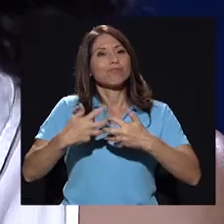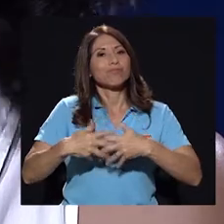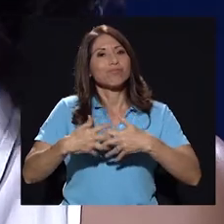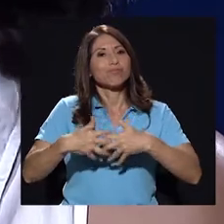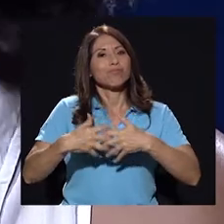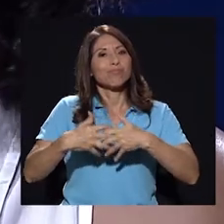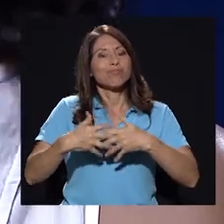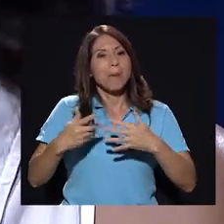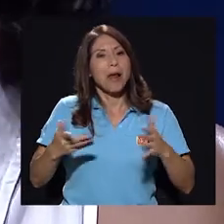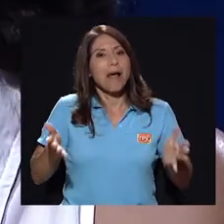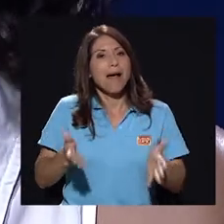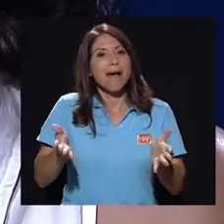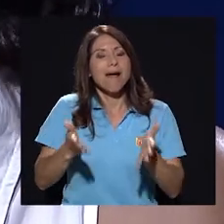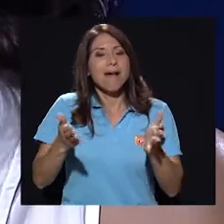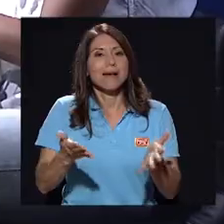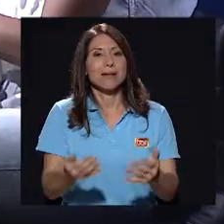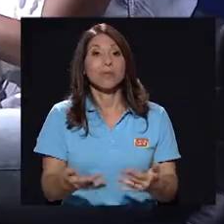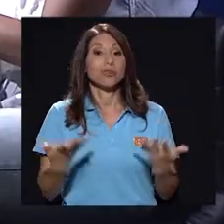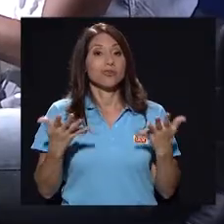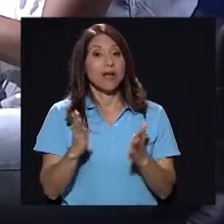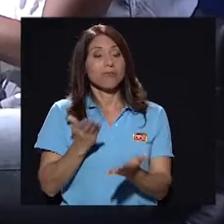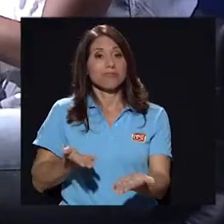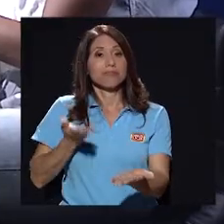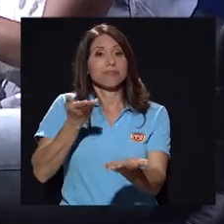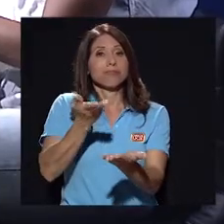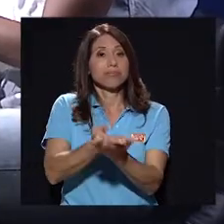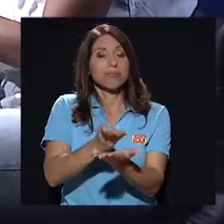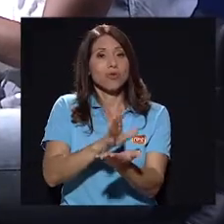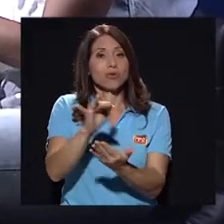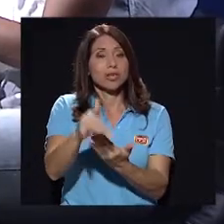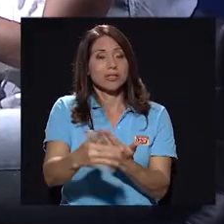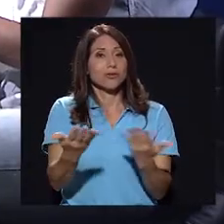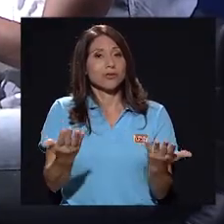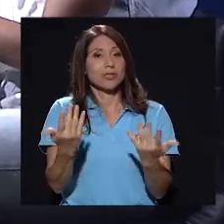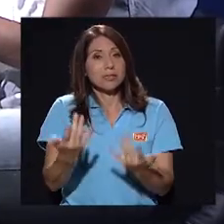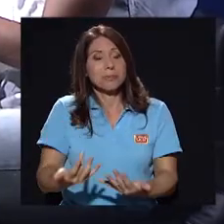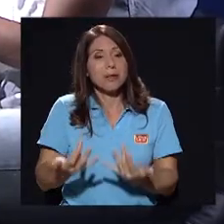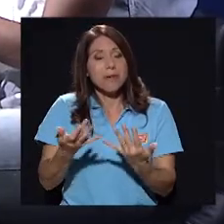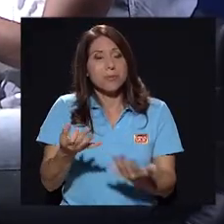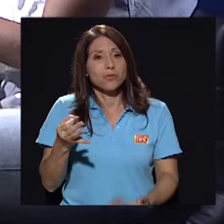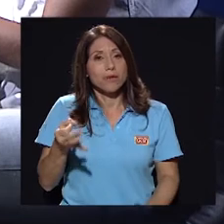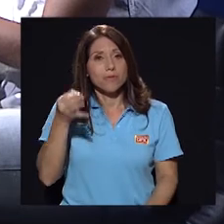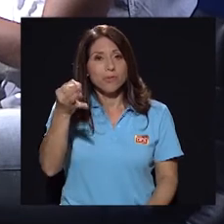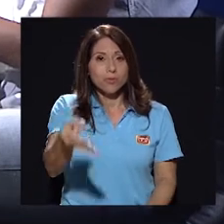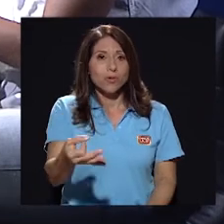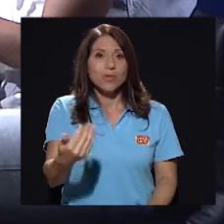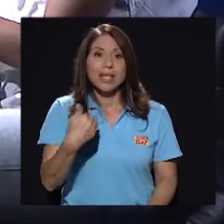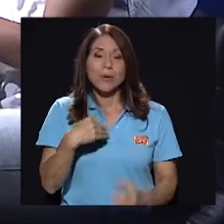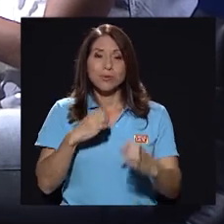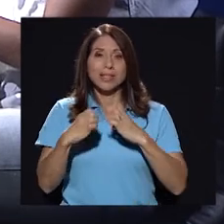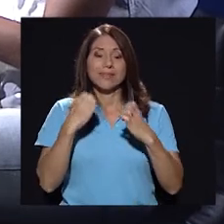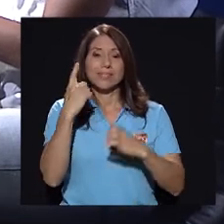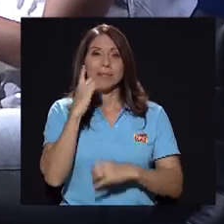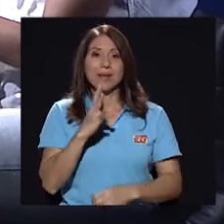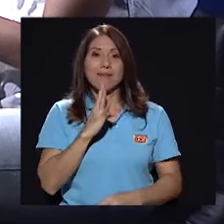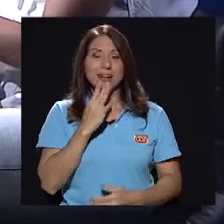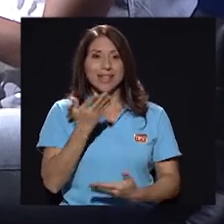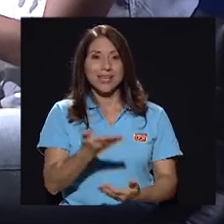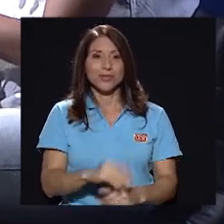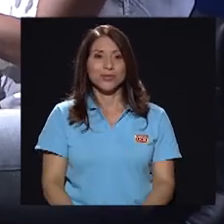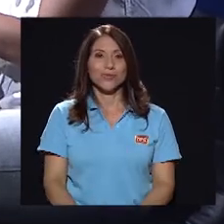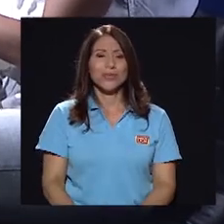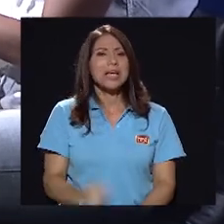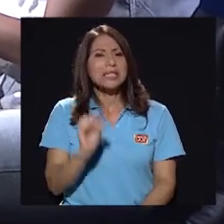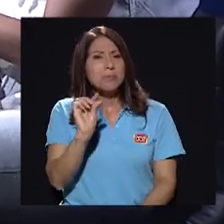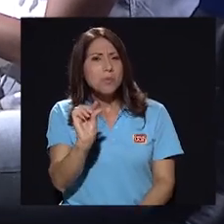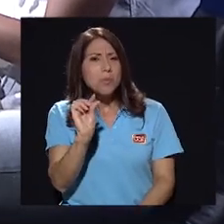para seguir yendo por ese camino. Bueno, queda planteado esos proyectos y esperemos que en el futuro tengamos una entrevista para hablar de